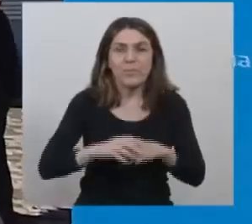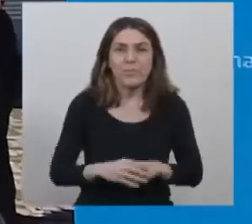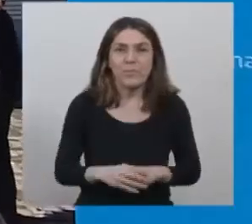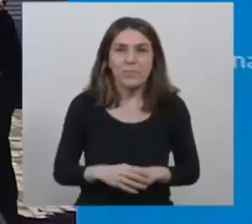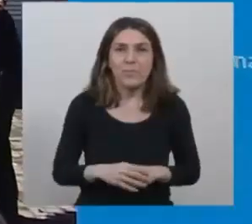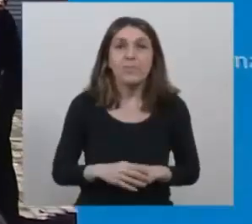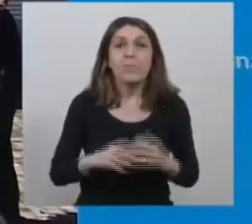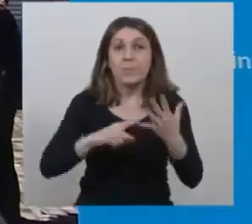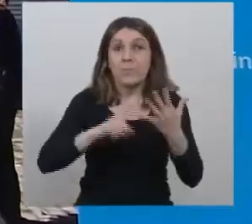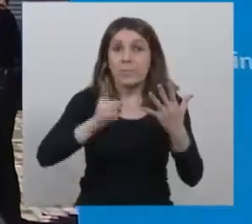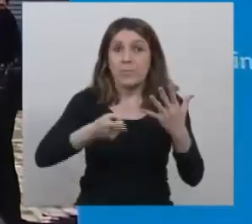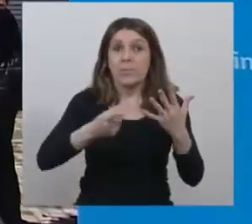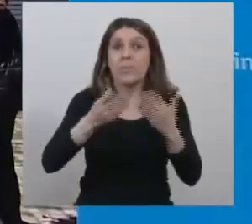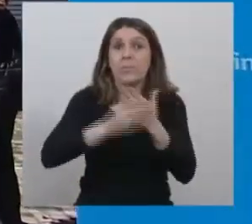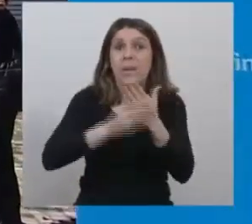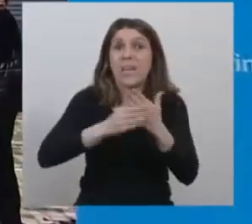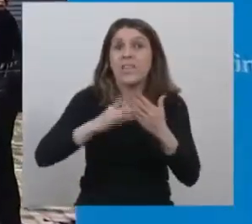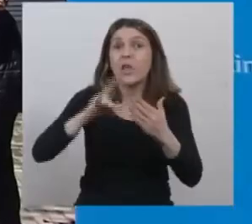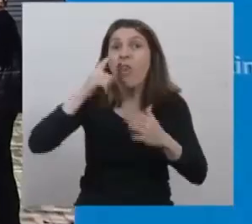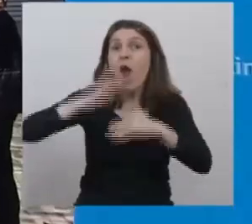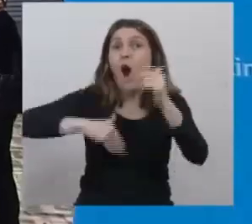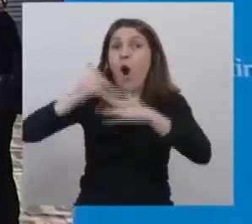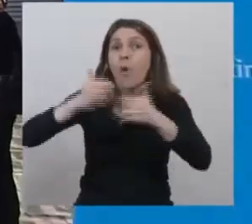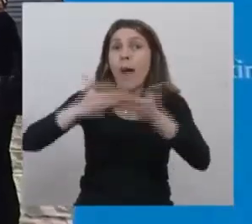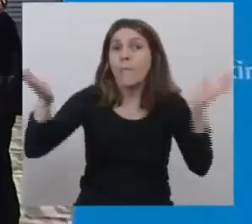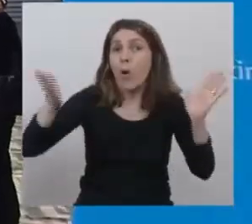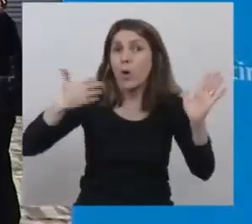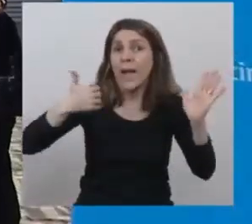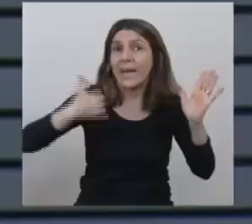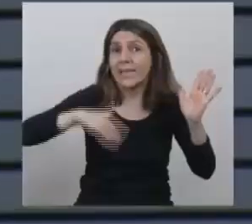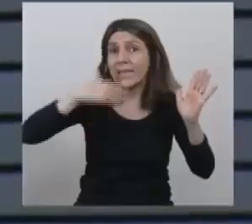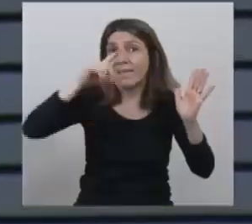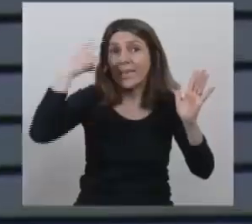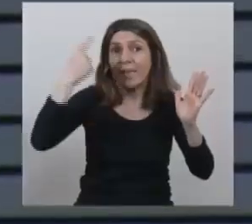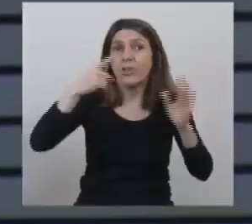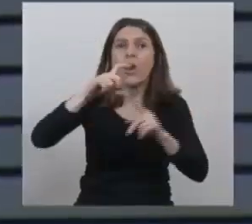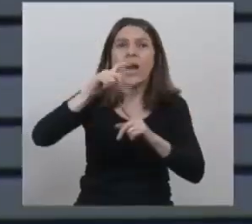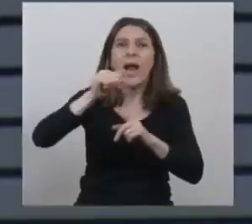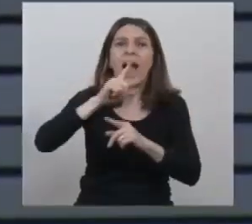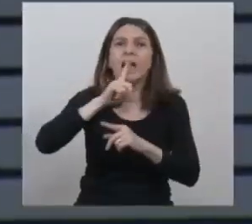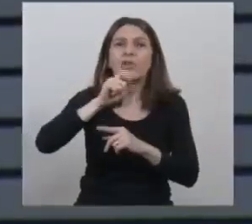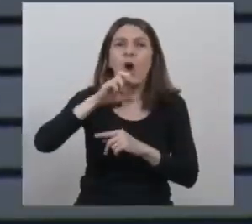El señor Ministro de Obras Públicas de la Nación, Gabriel Catopodis.